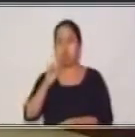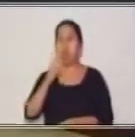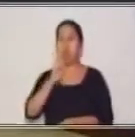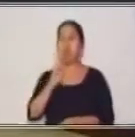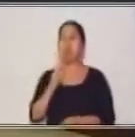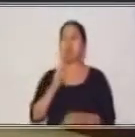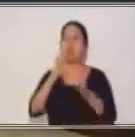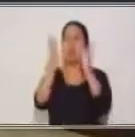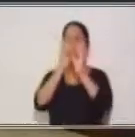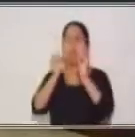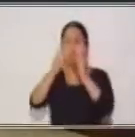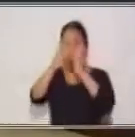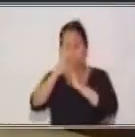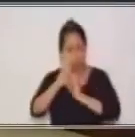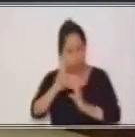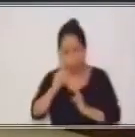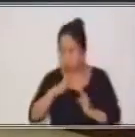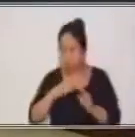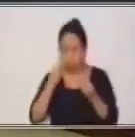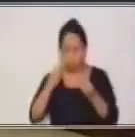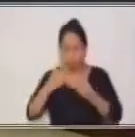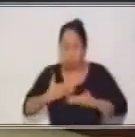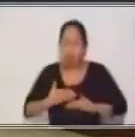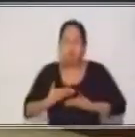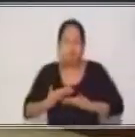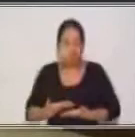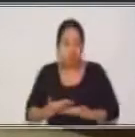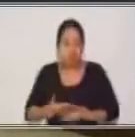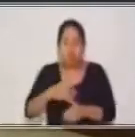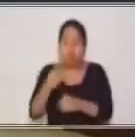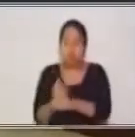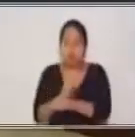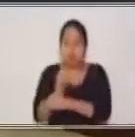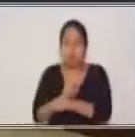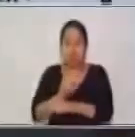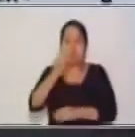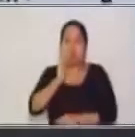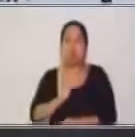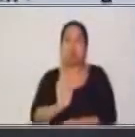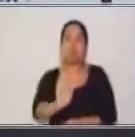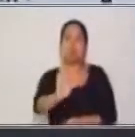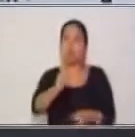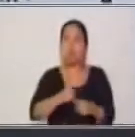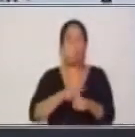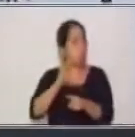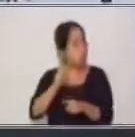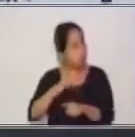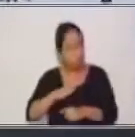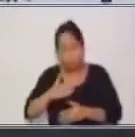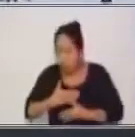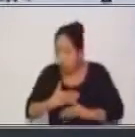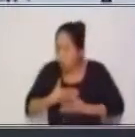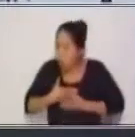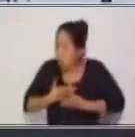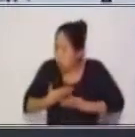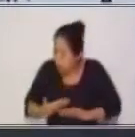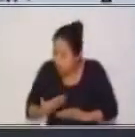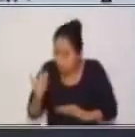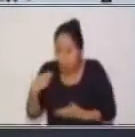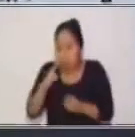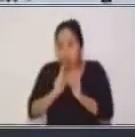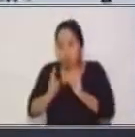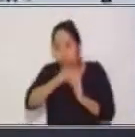no se tiene mucha confianza. Cuando utilizamos el usted es porque no tenemos mucha confianza al momento de hablar con otra persona.